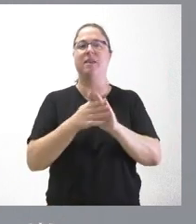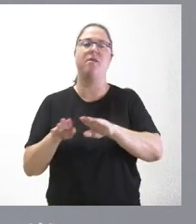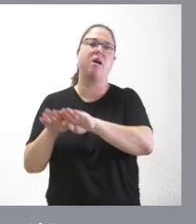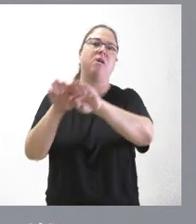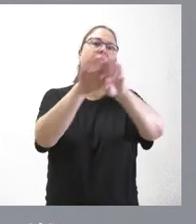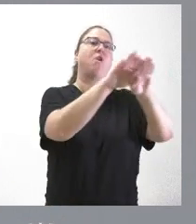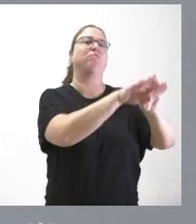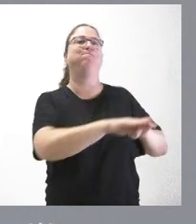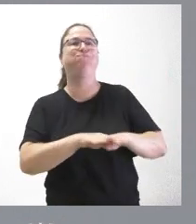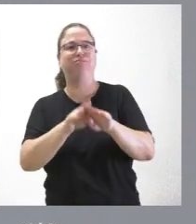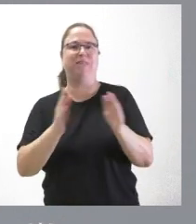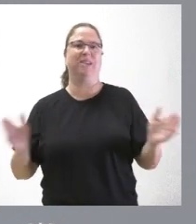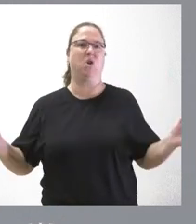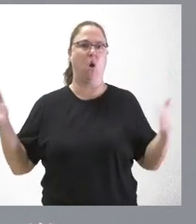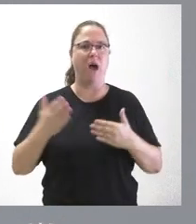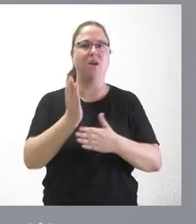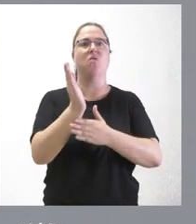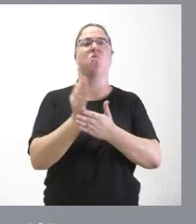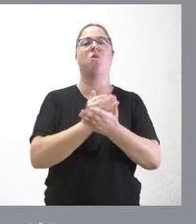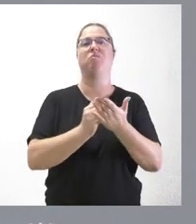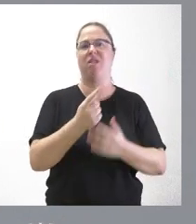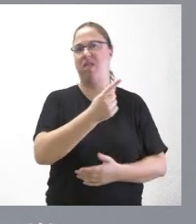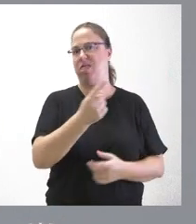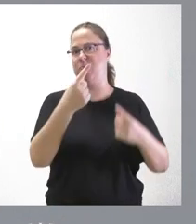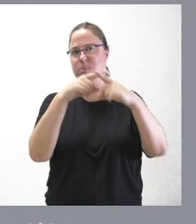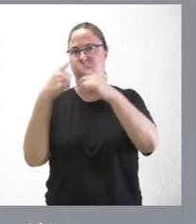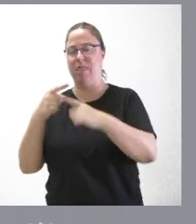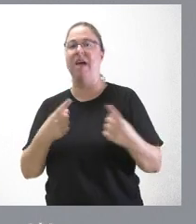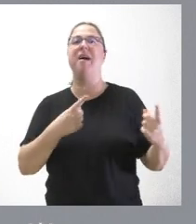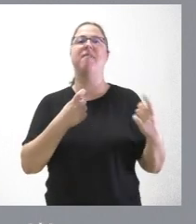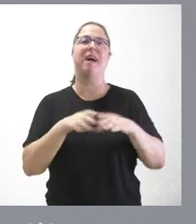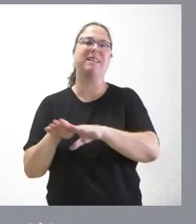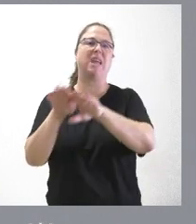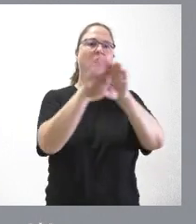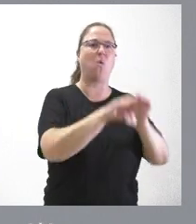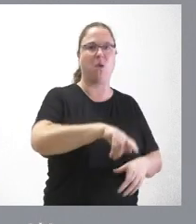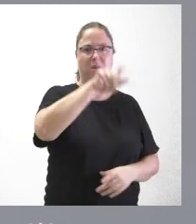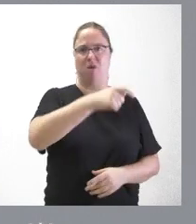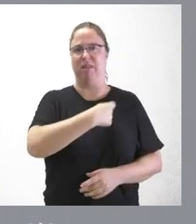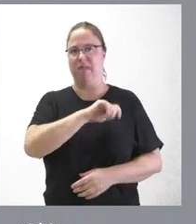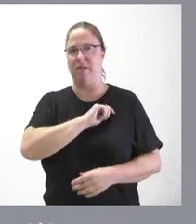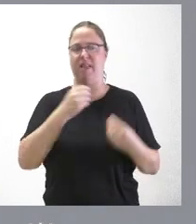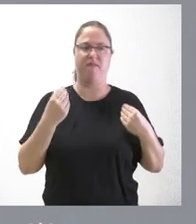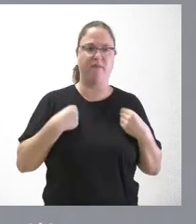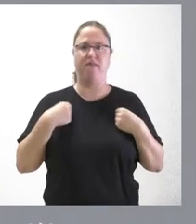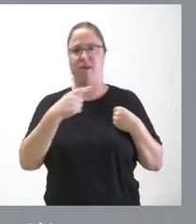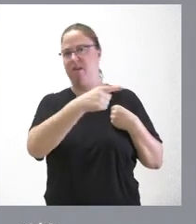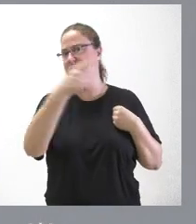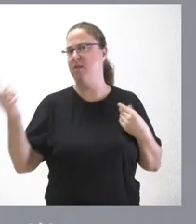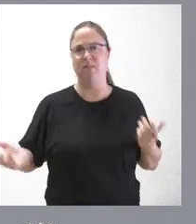entre comunidades autónomas y falta de igualdad entre españoles que residen esas comunidades autónomas y, por tanto,